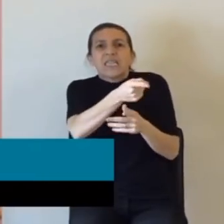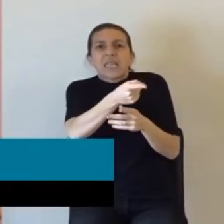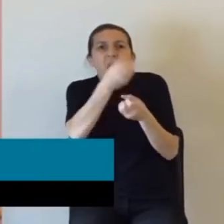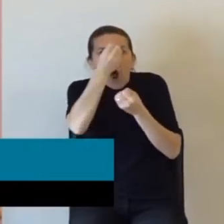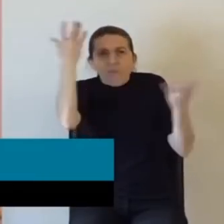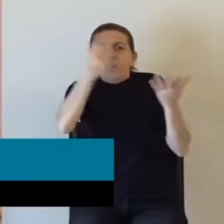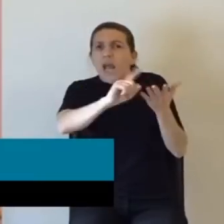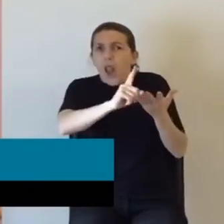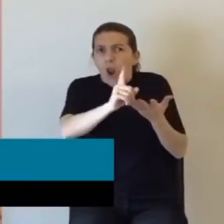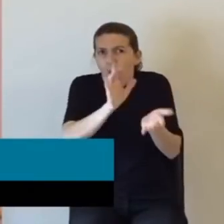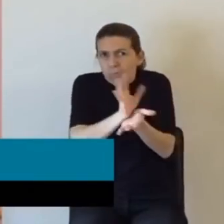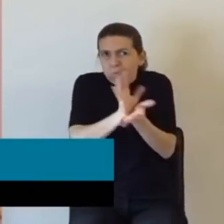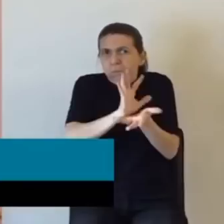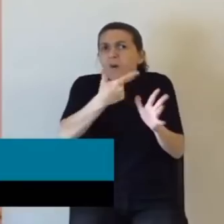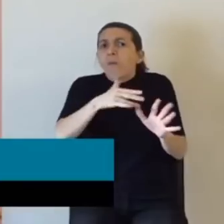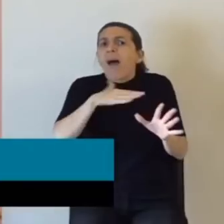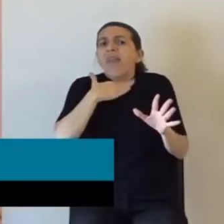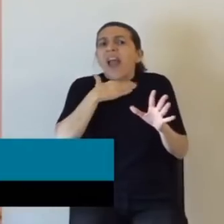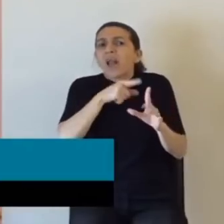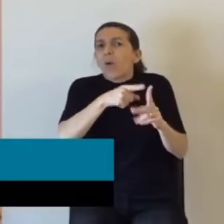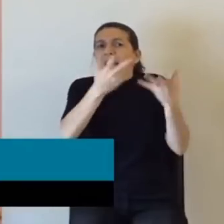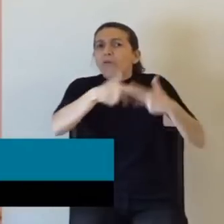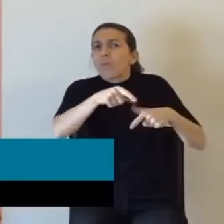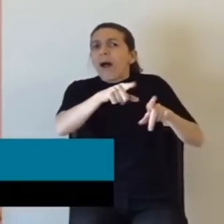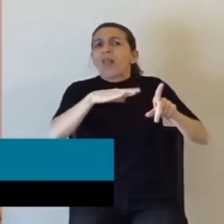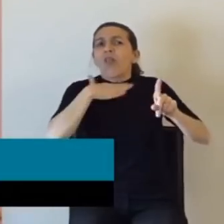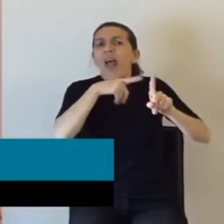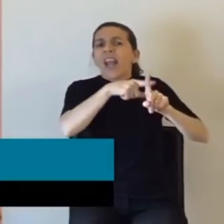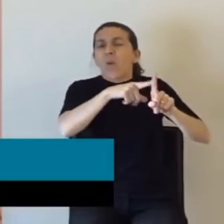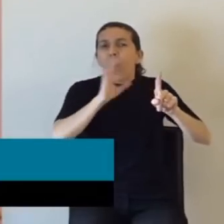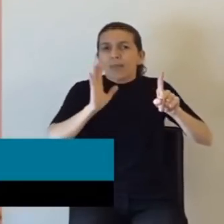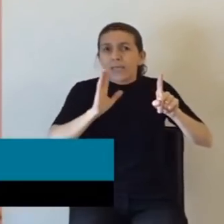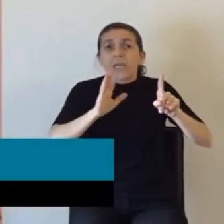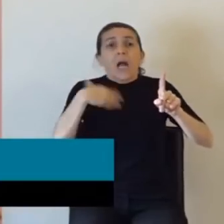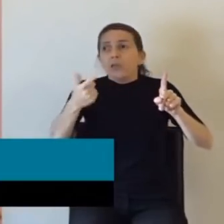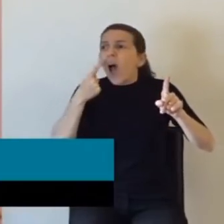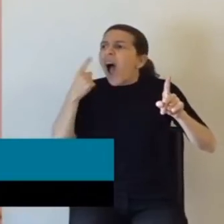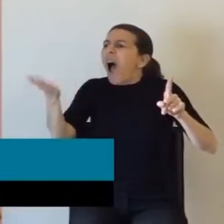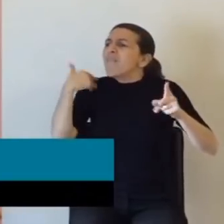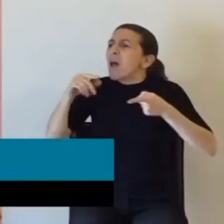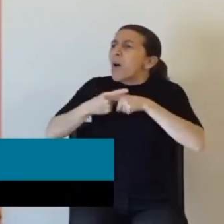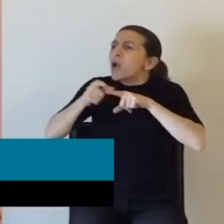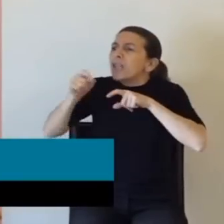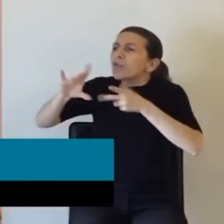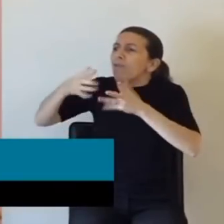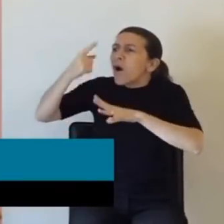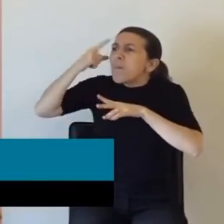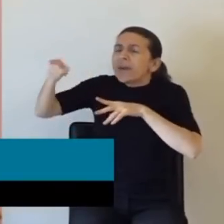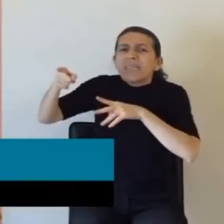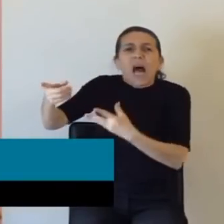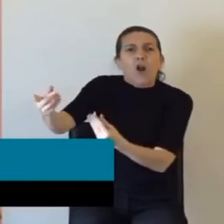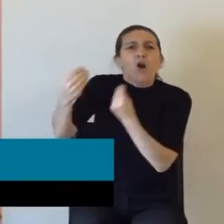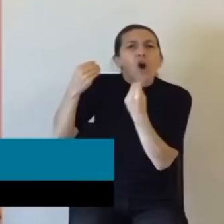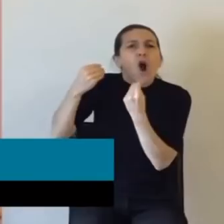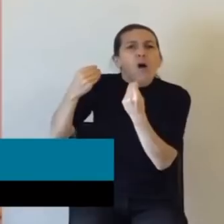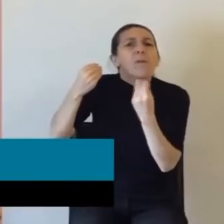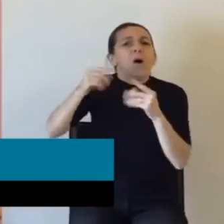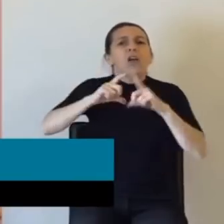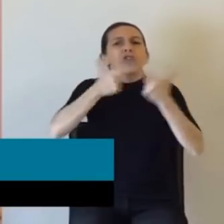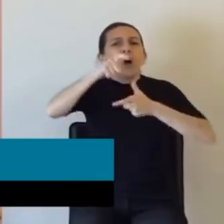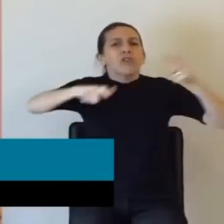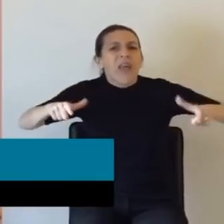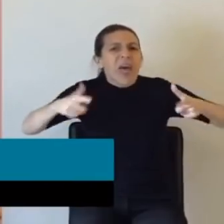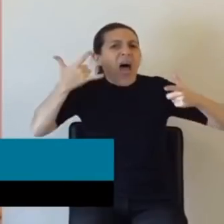que van a ser considerados delincuentes. Entonces, que digan los verdaderos motivos de su política. Porque están llenando a la sociedad de